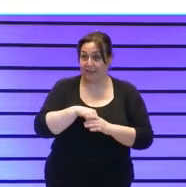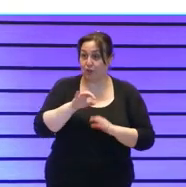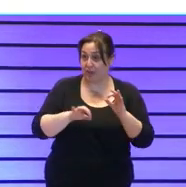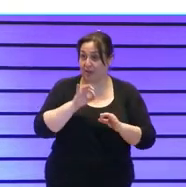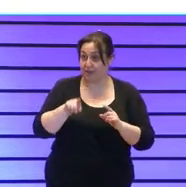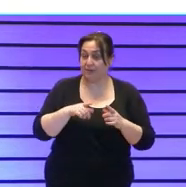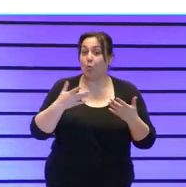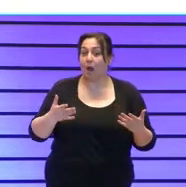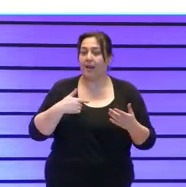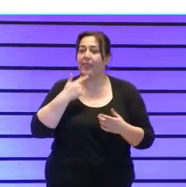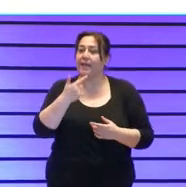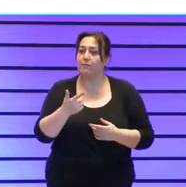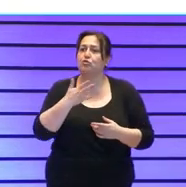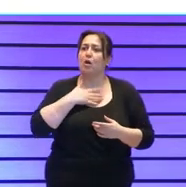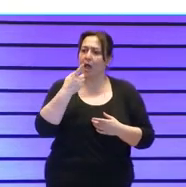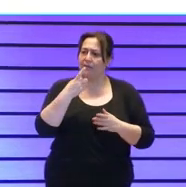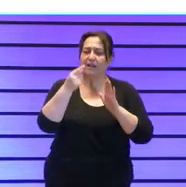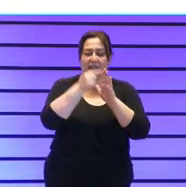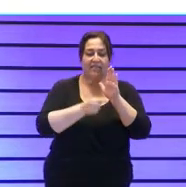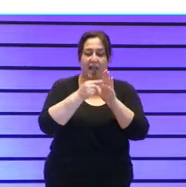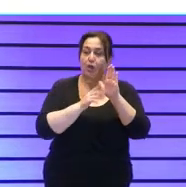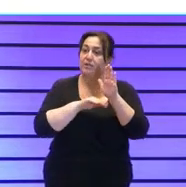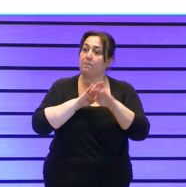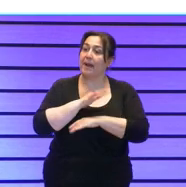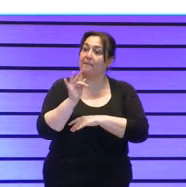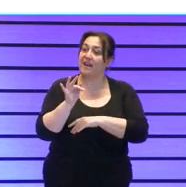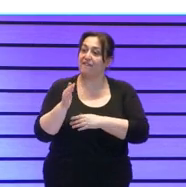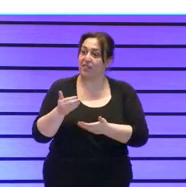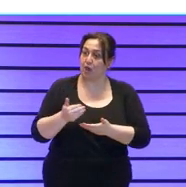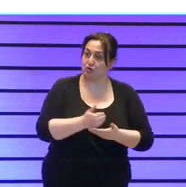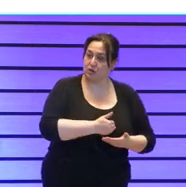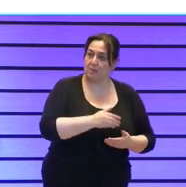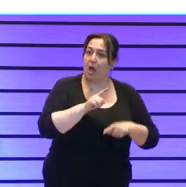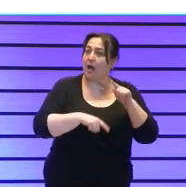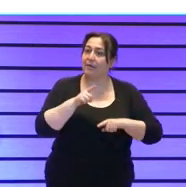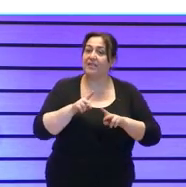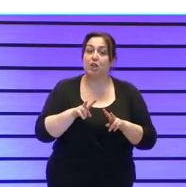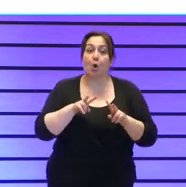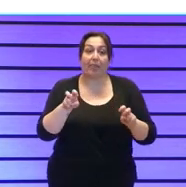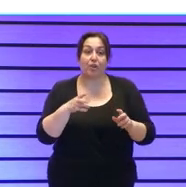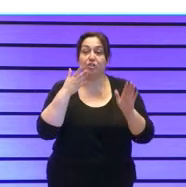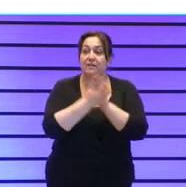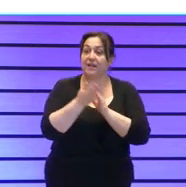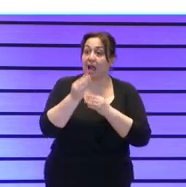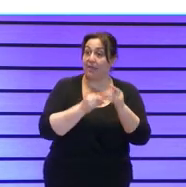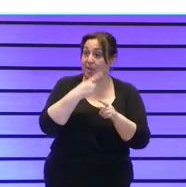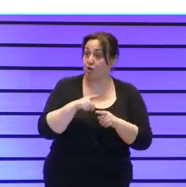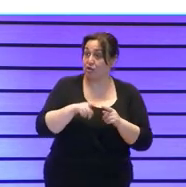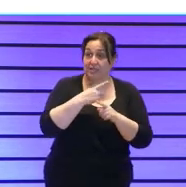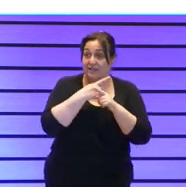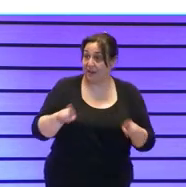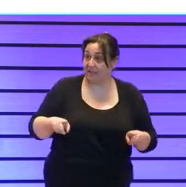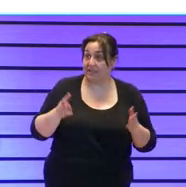lucro y es que dijimos tenemos que tener indicadores de beneficios porque a veces la innovación es hacer cosas diferentes que no suponen